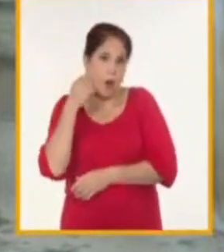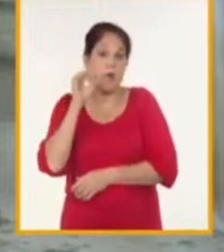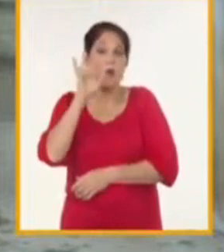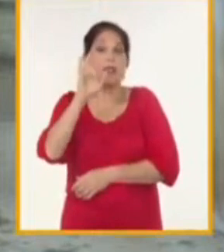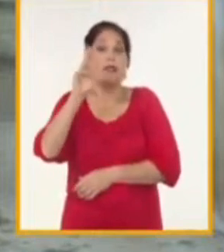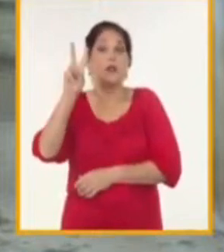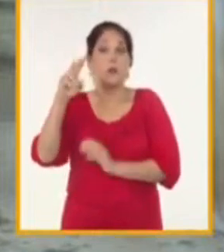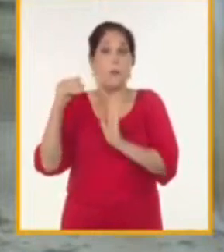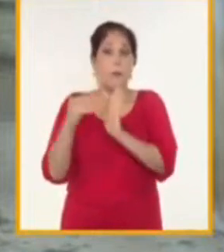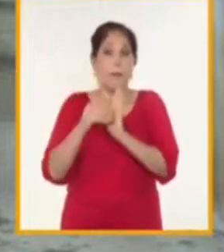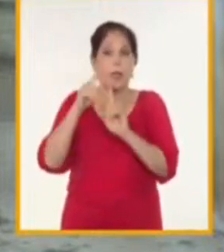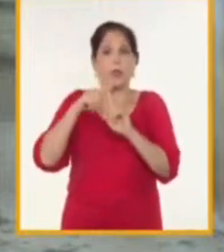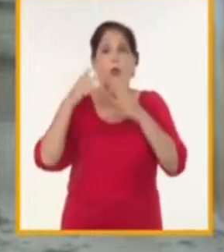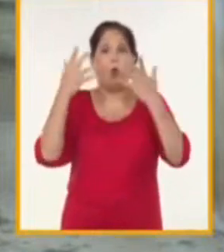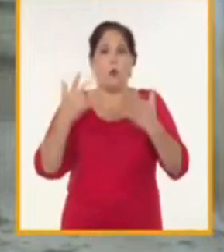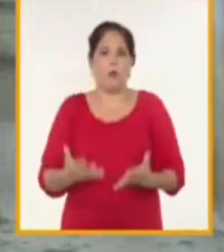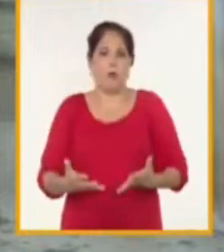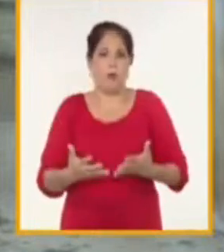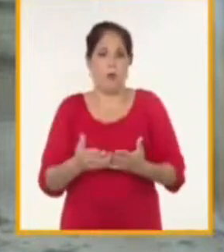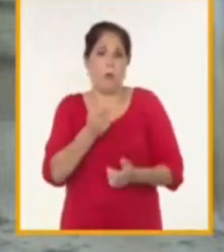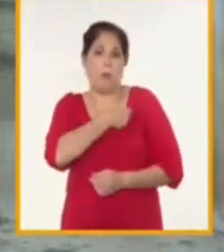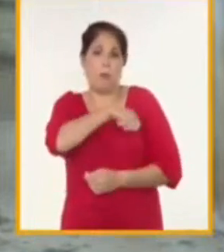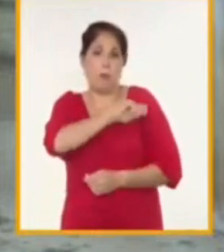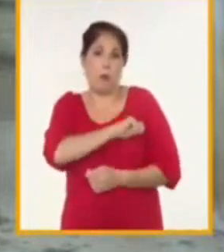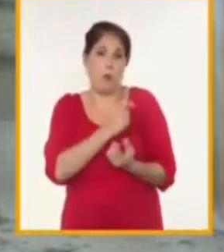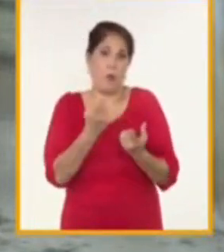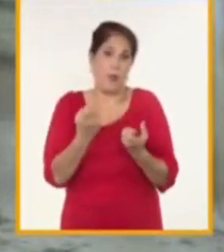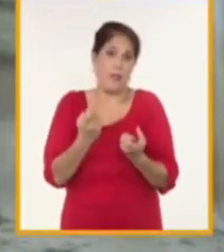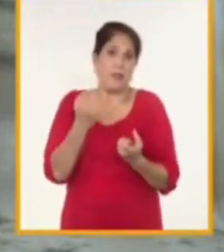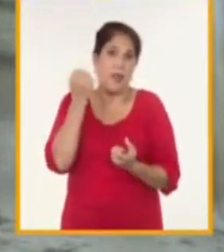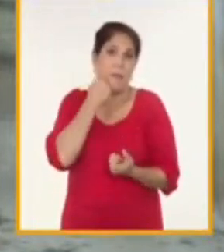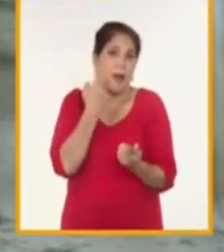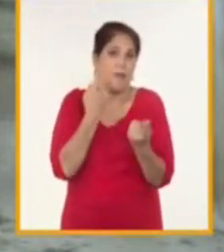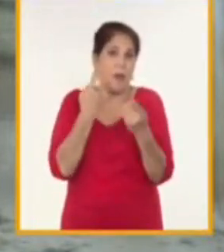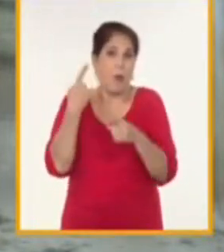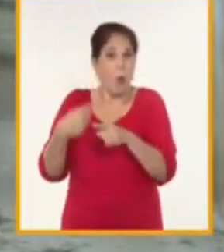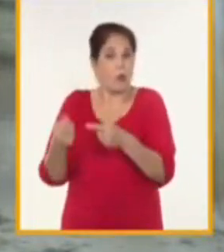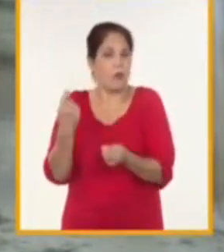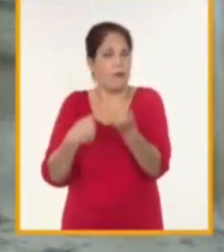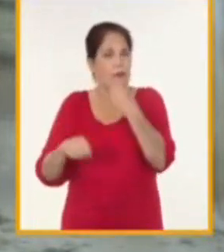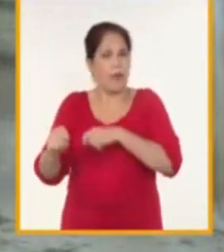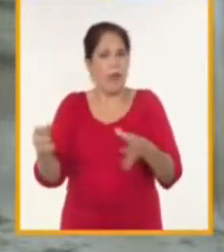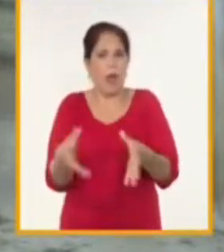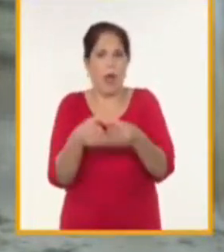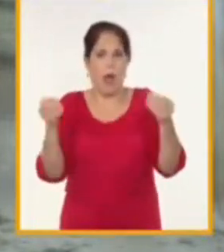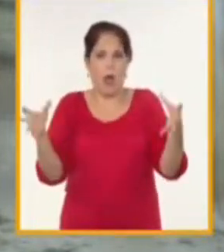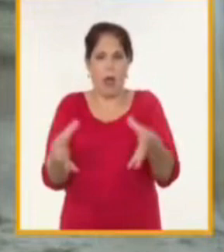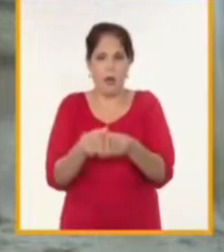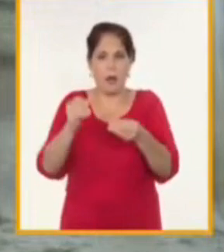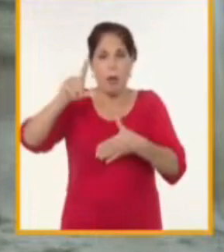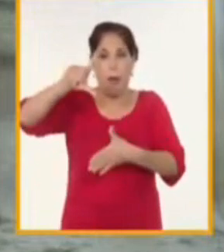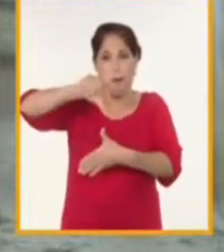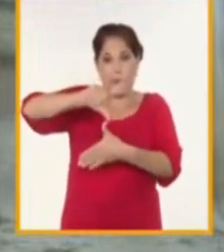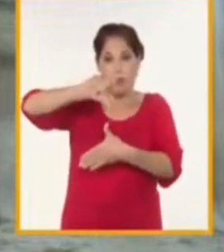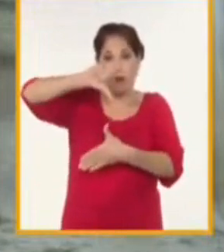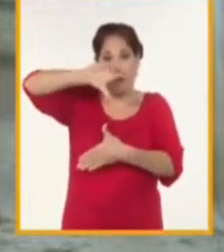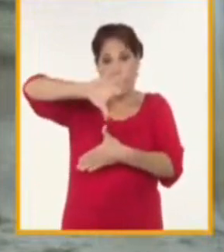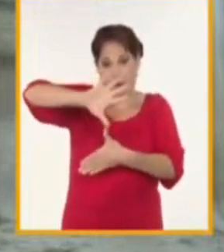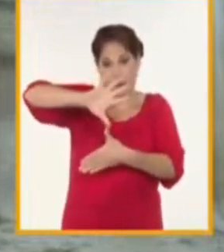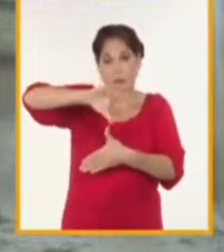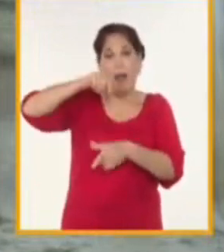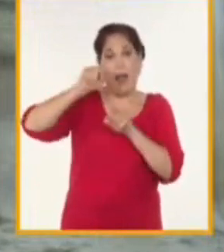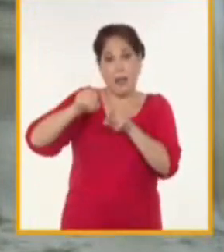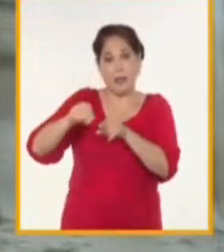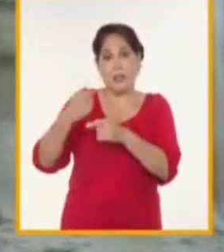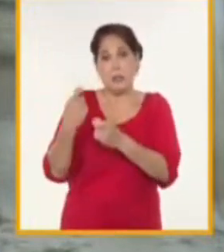toneladas y la demanda nacional así como lograr exportaciones de arena al área de América y otras áreas del mundo que lo requieran